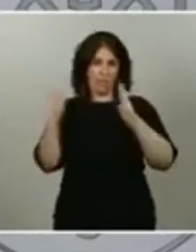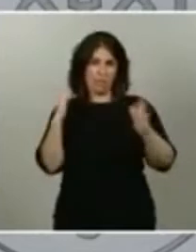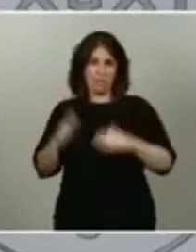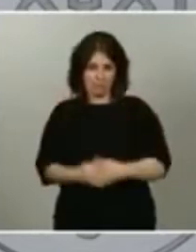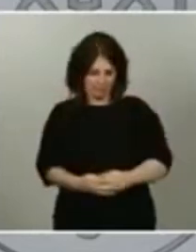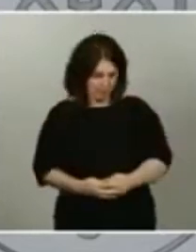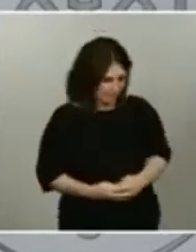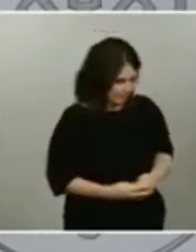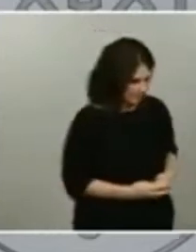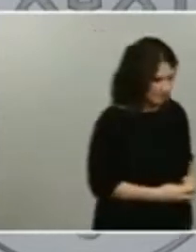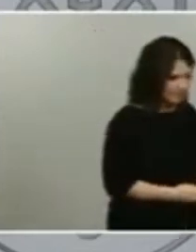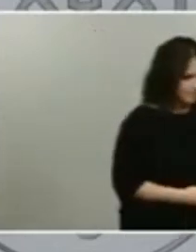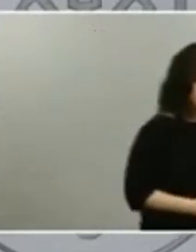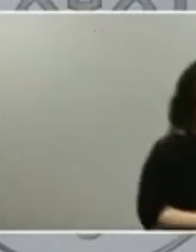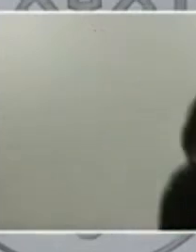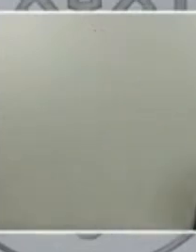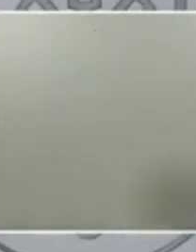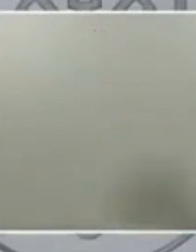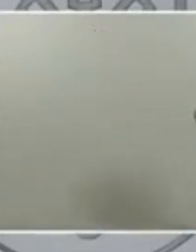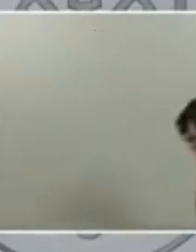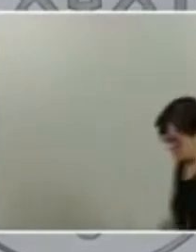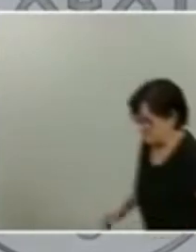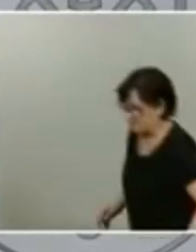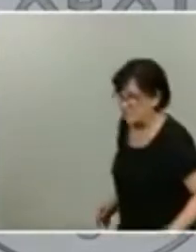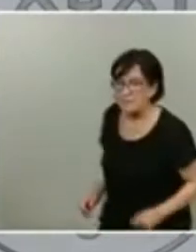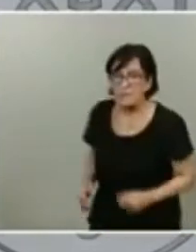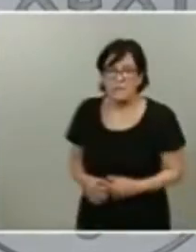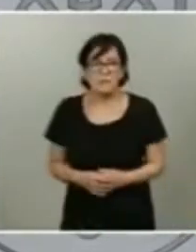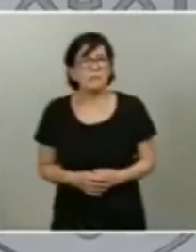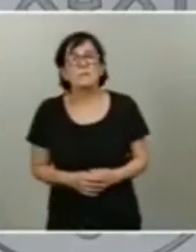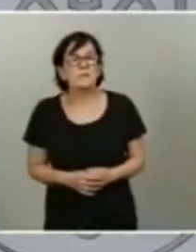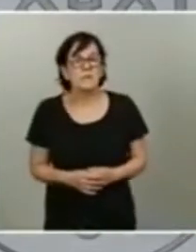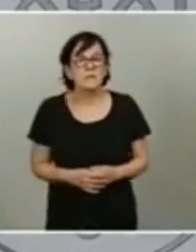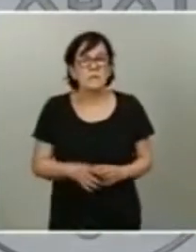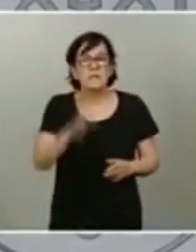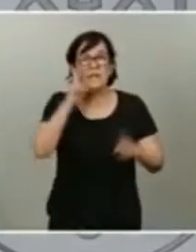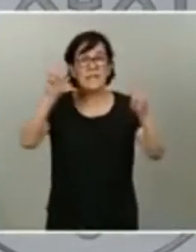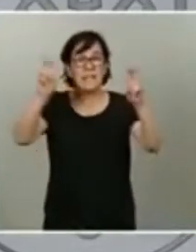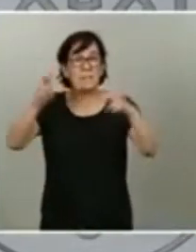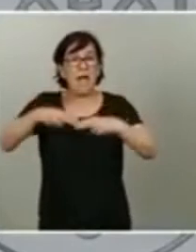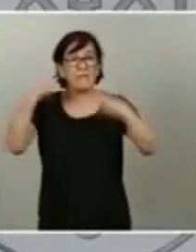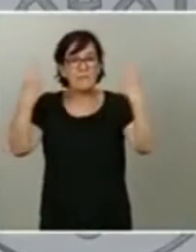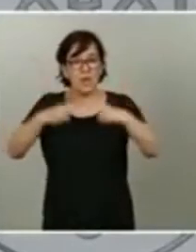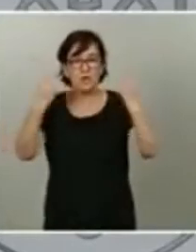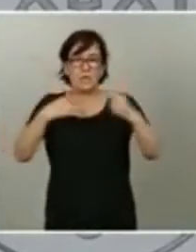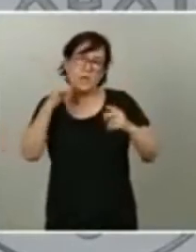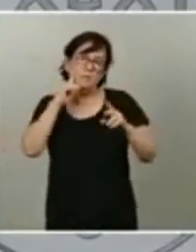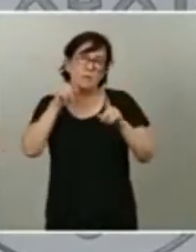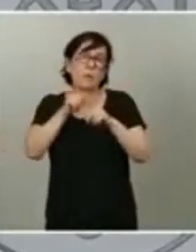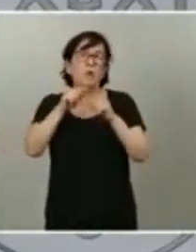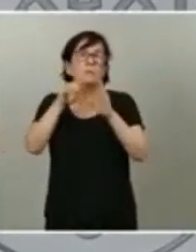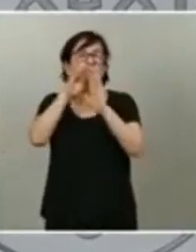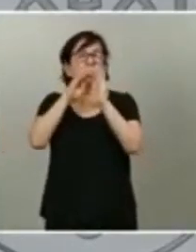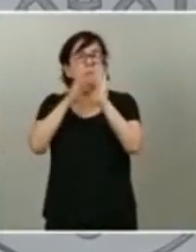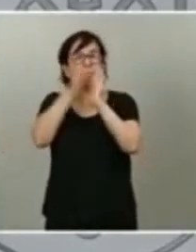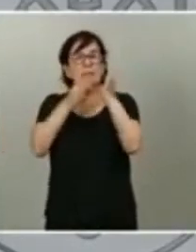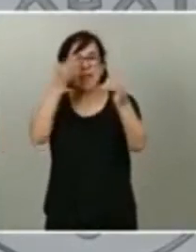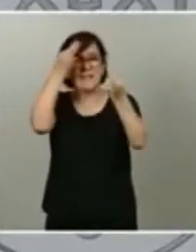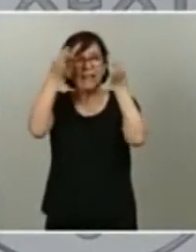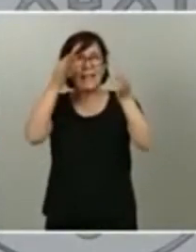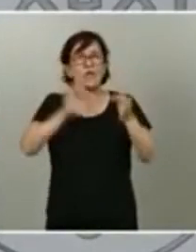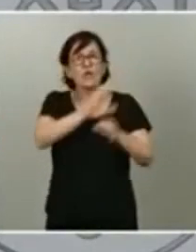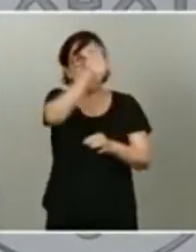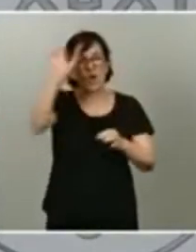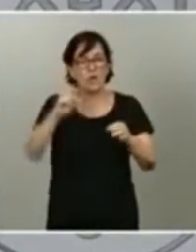Respecto a la frontera, nos vamos a acomodar a los criterios que marque Europa. Evidentemente, tenemos que hacer un equilibrio entre